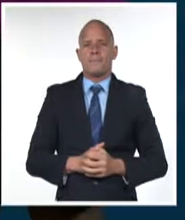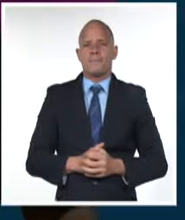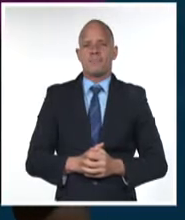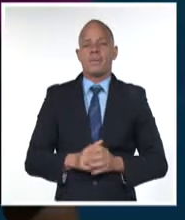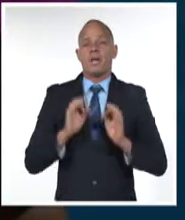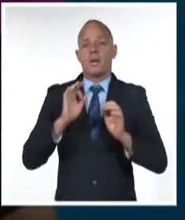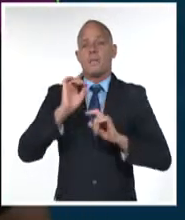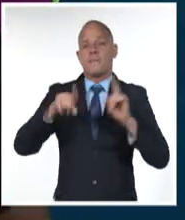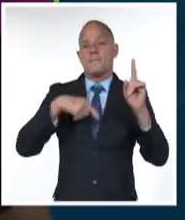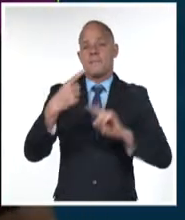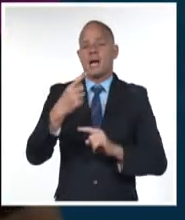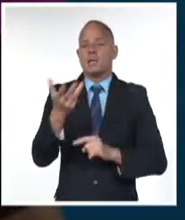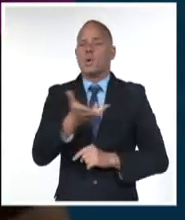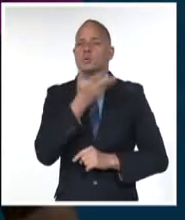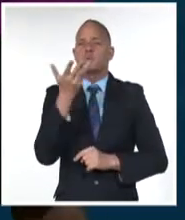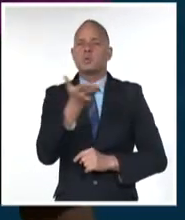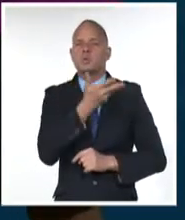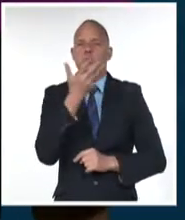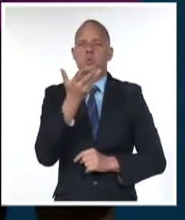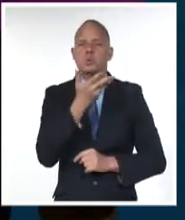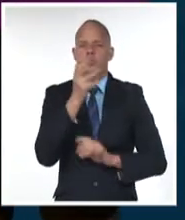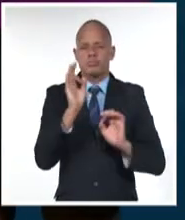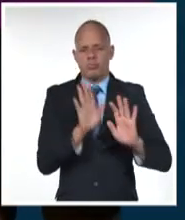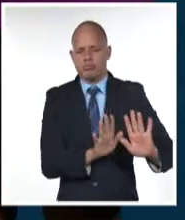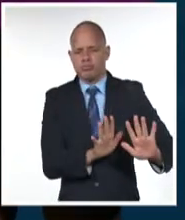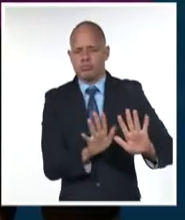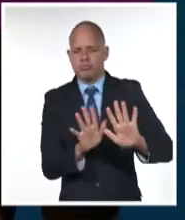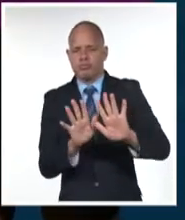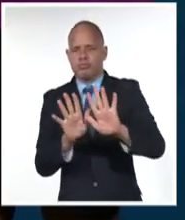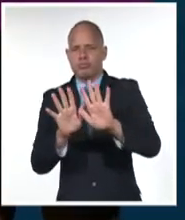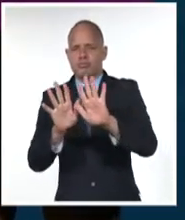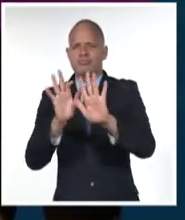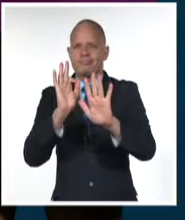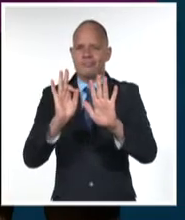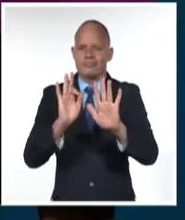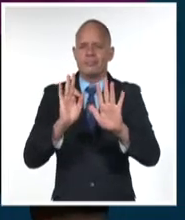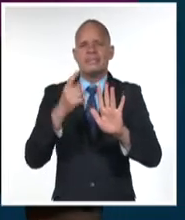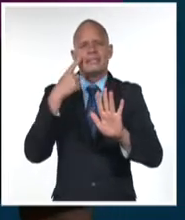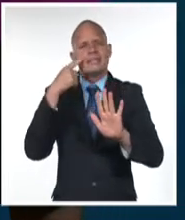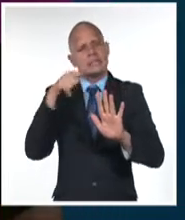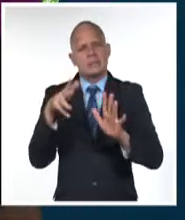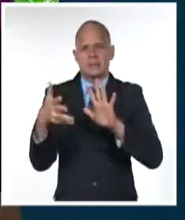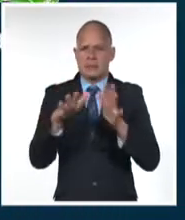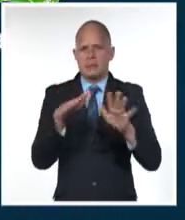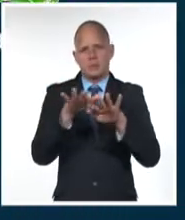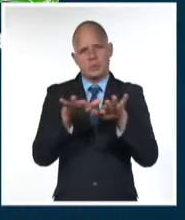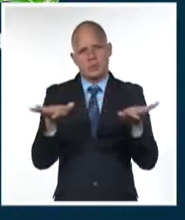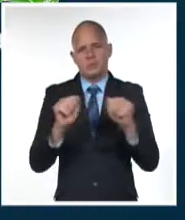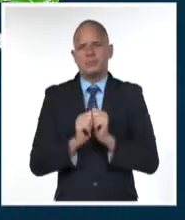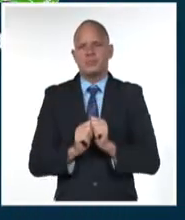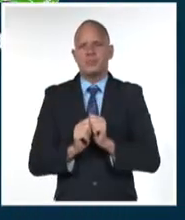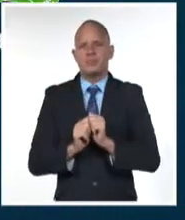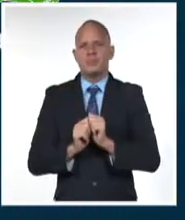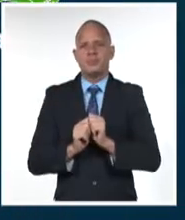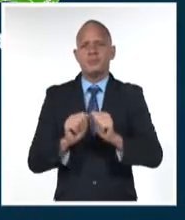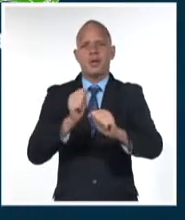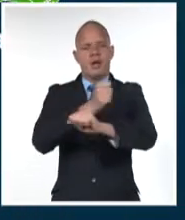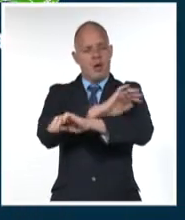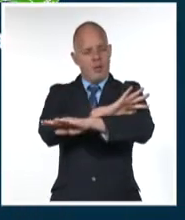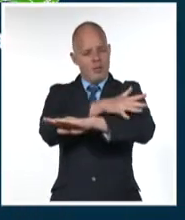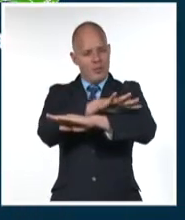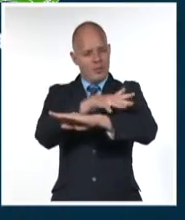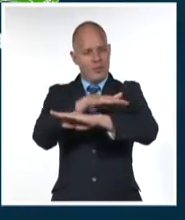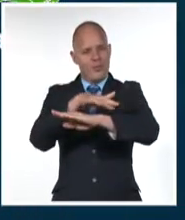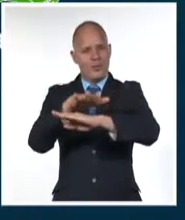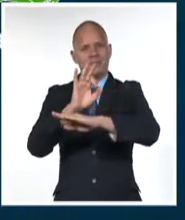Soplarán del este al sudeste en el centro y el occidente del país con igual velocidad. Habrá marejadas en la costa norte